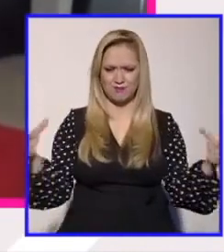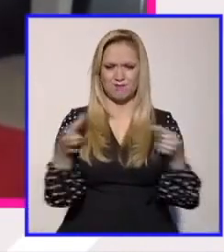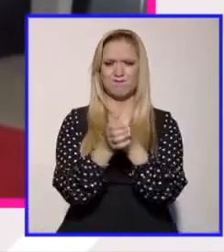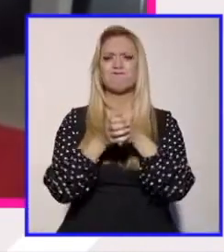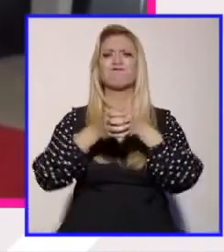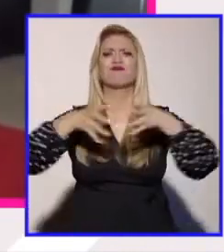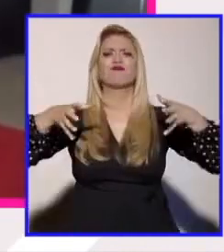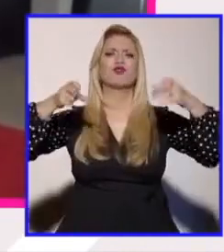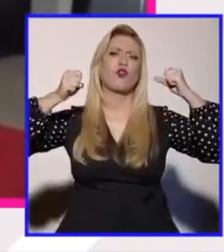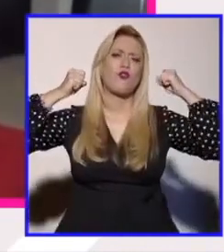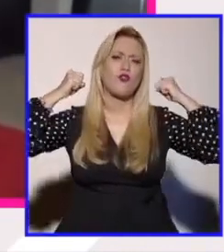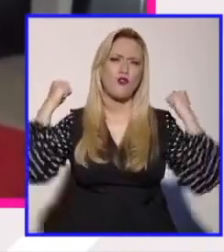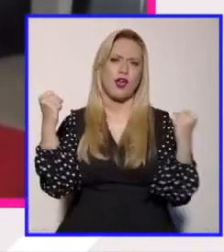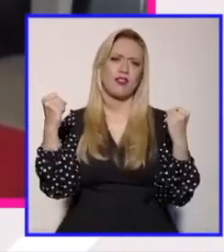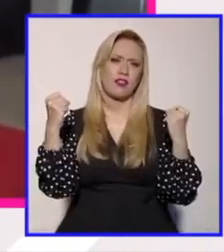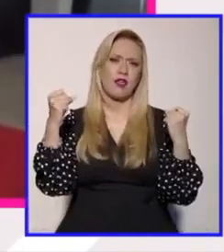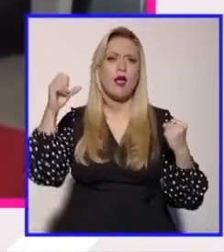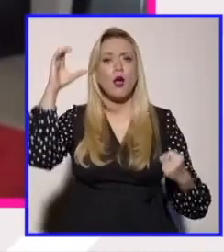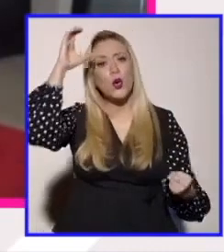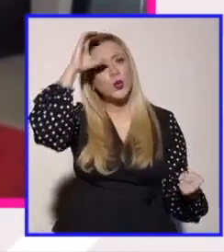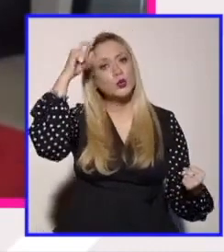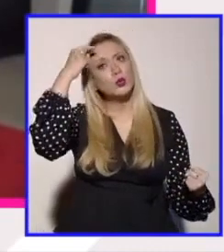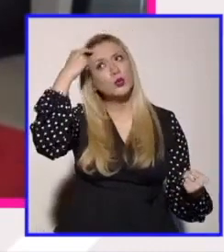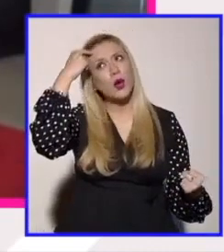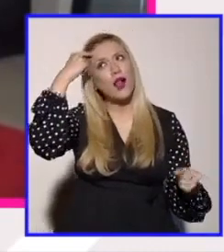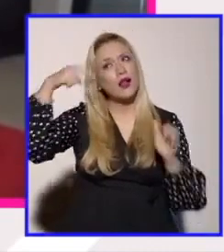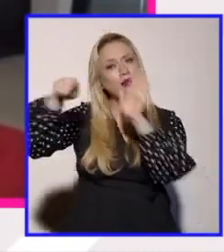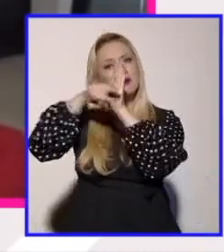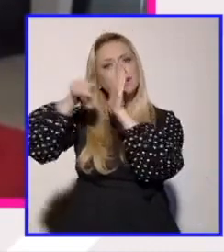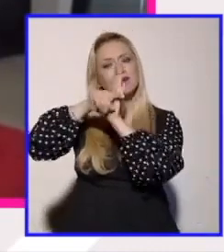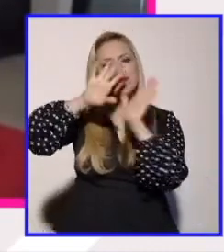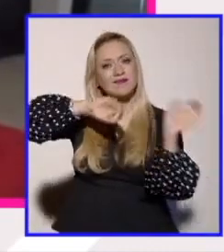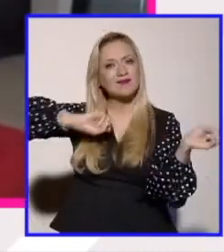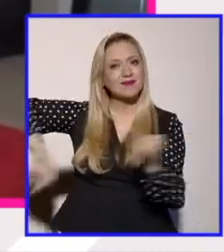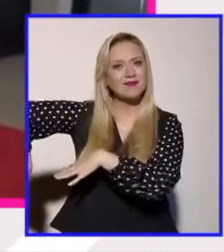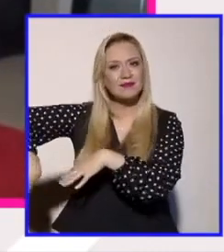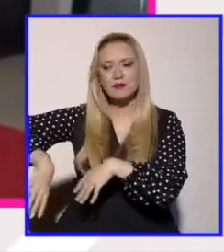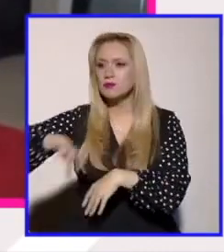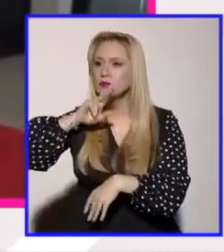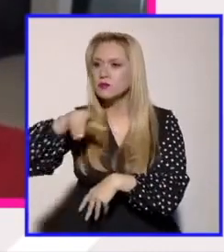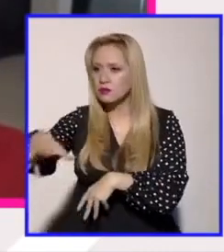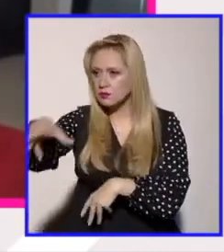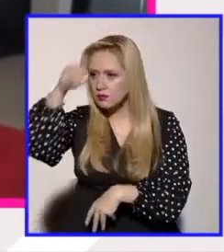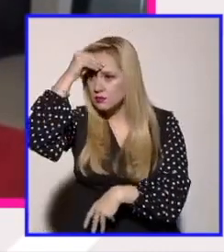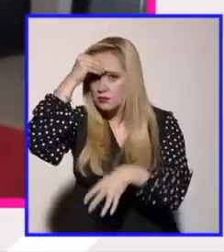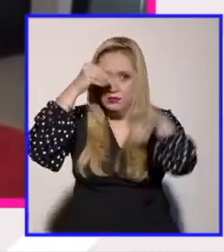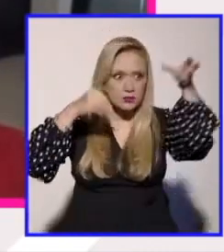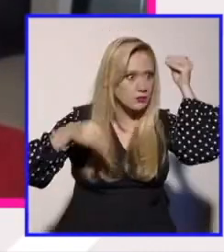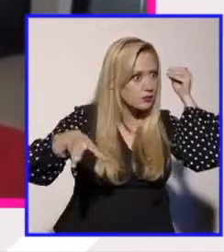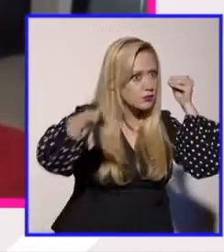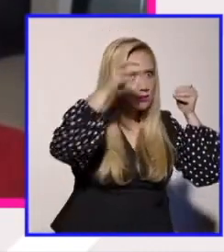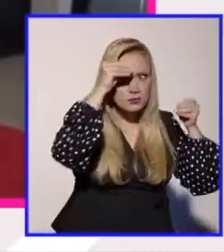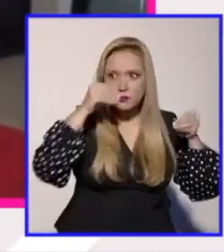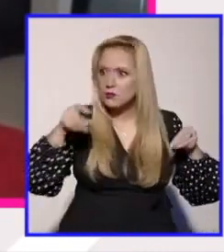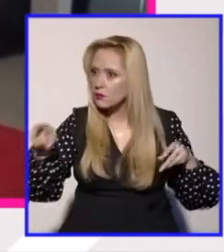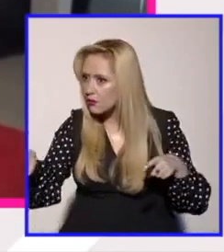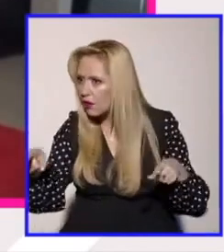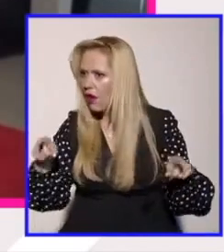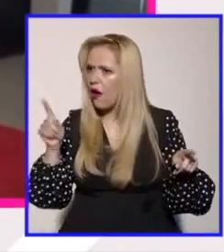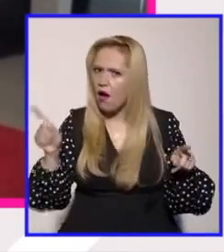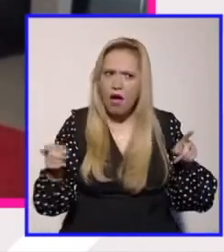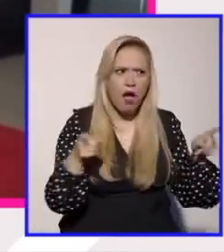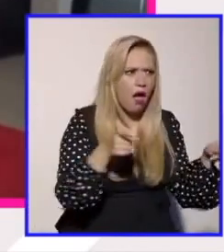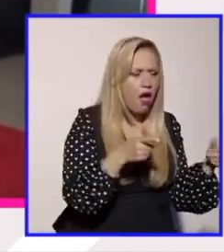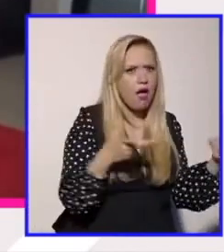representan cosas que vienen de lo cultural lo que podemos aprender de las otras feministas que no conviven con mi feminismo pero que aquí estamos